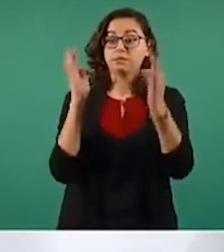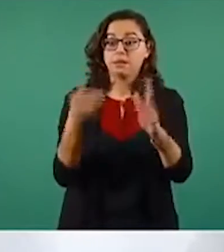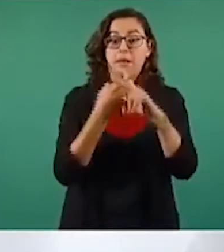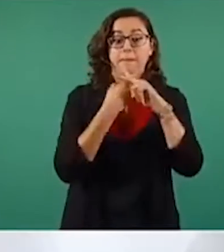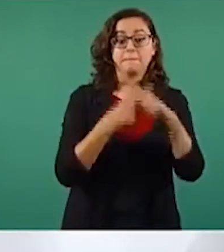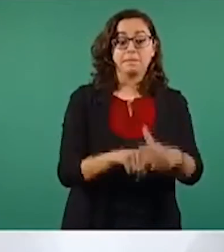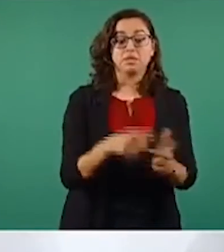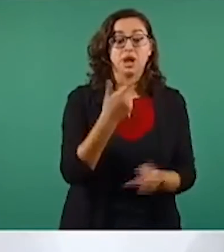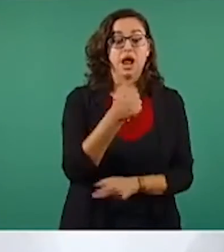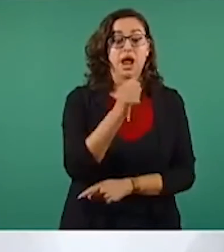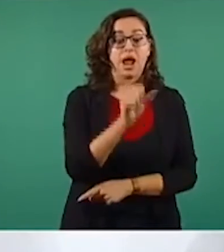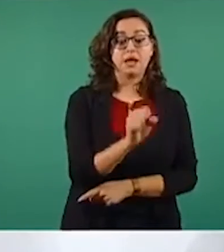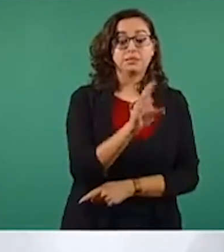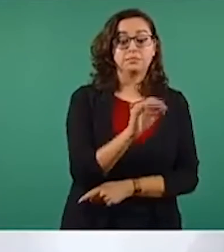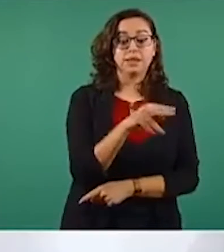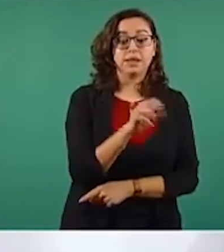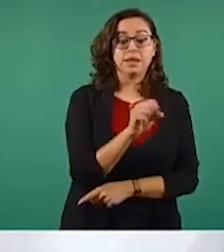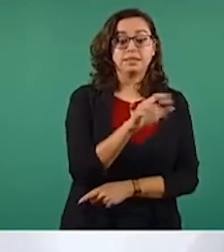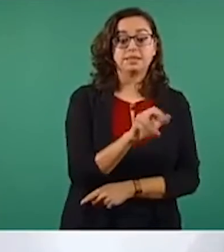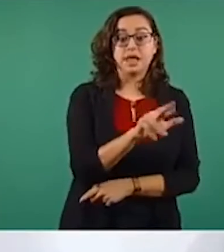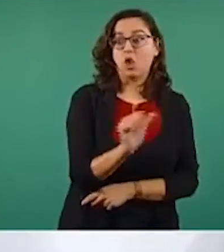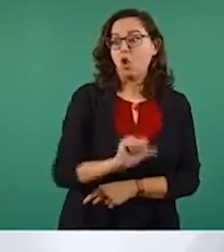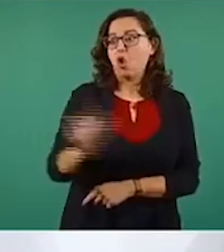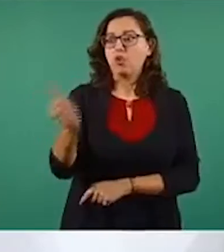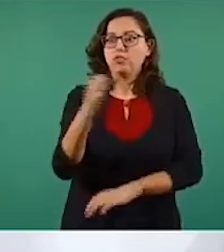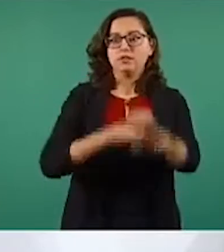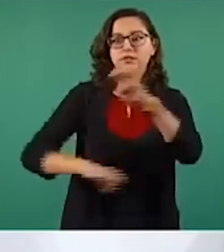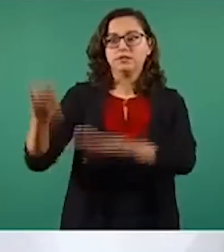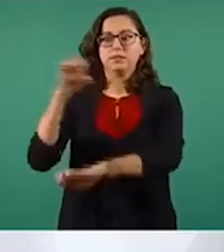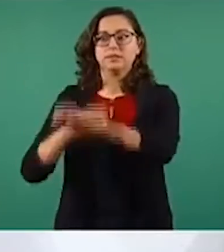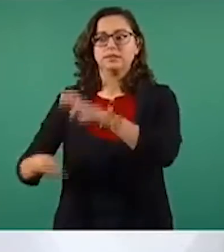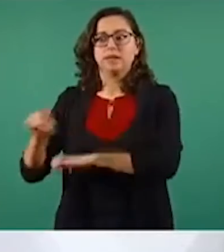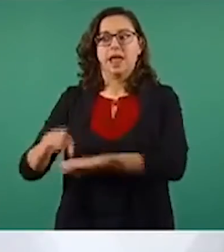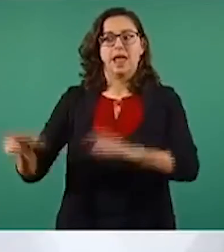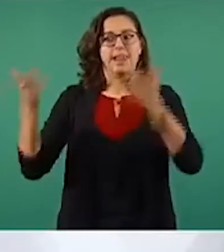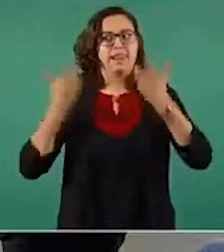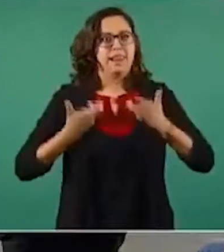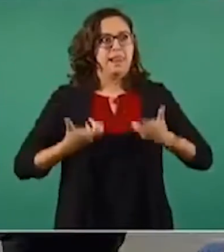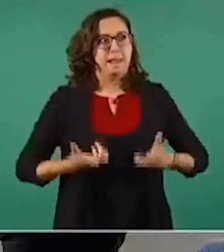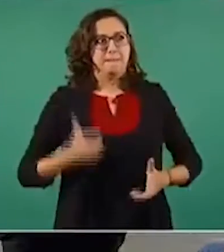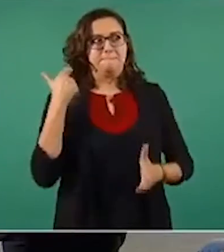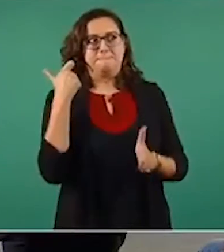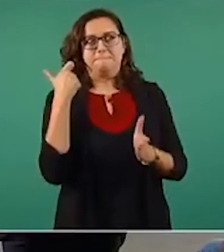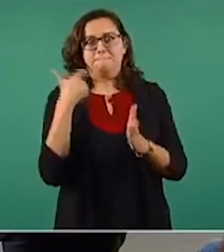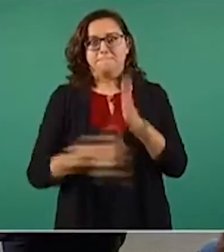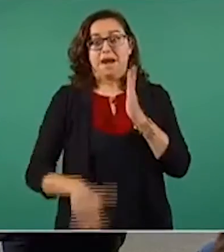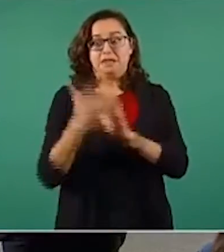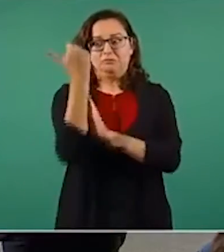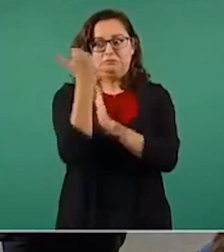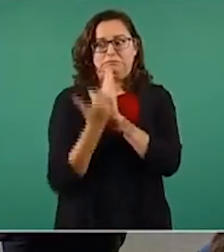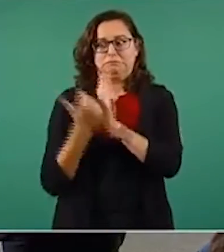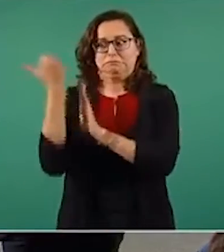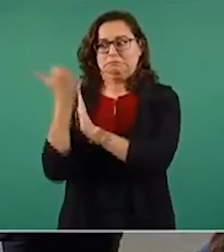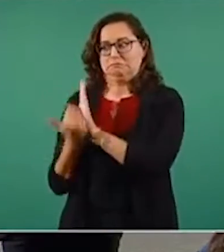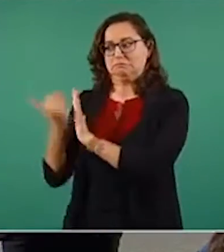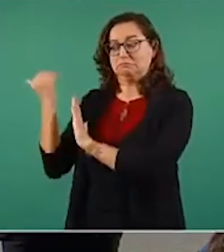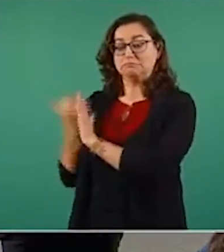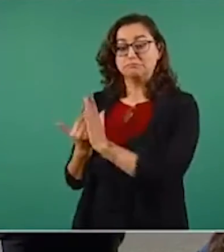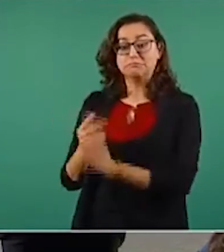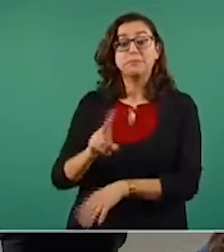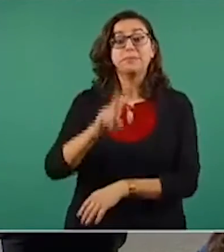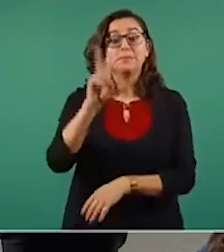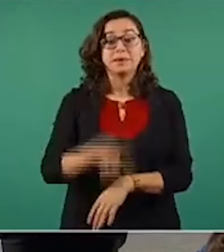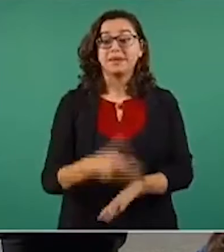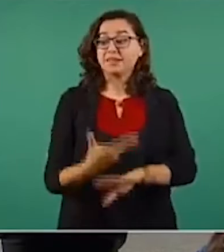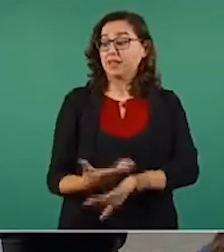del gas bajó. Como ya se decía, en julio un tanque de 20 kilos estaba entre